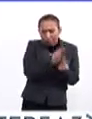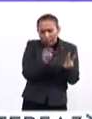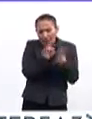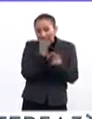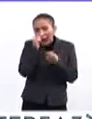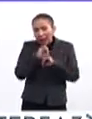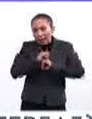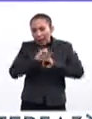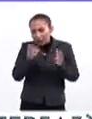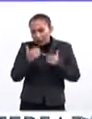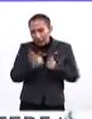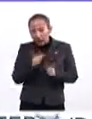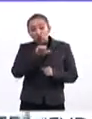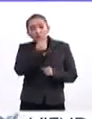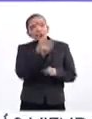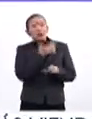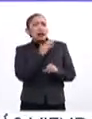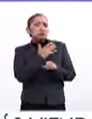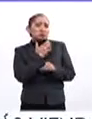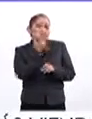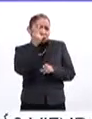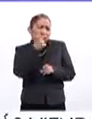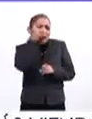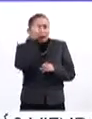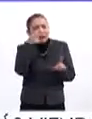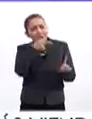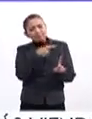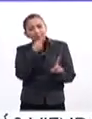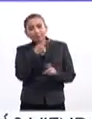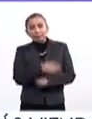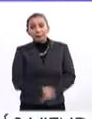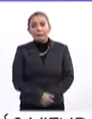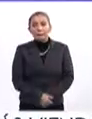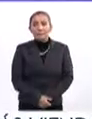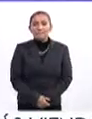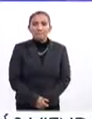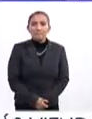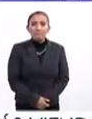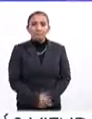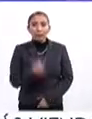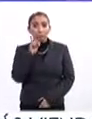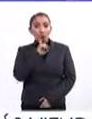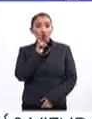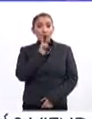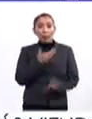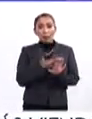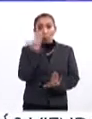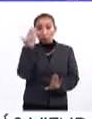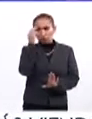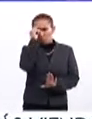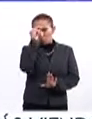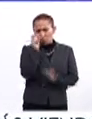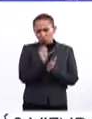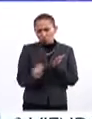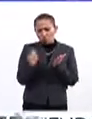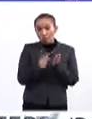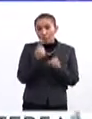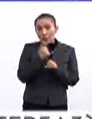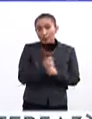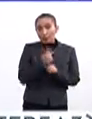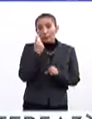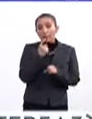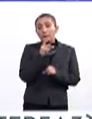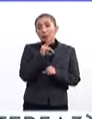análisis para comprender, pero otras muy sencillas y que te hablan directamente. Bueno, pues es una poeta muy elaborada. Por ejemplo, Primero